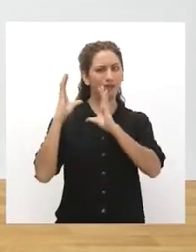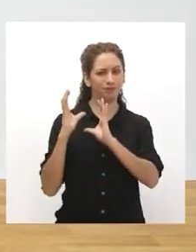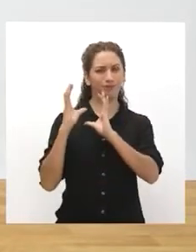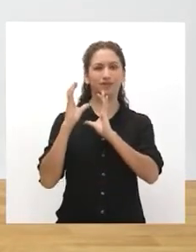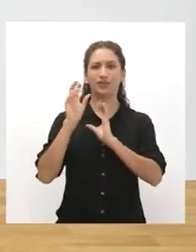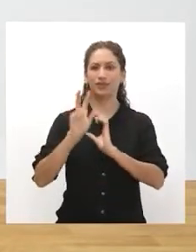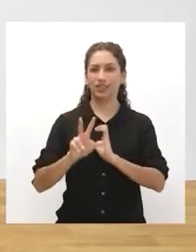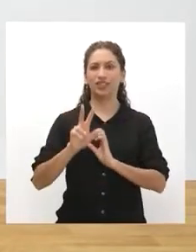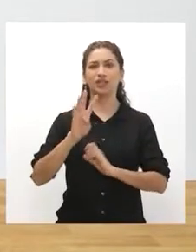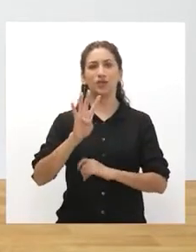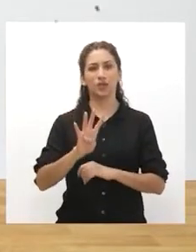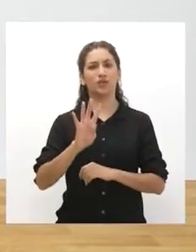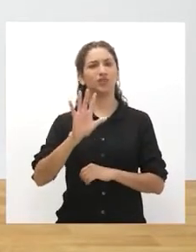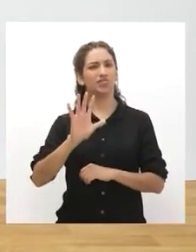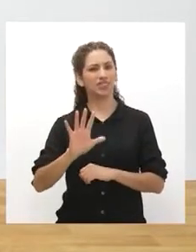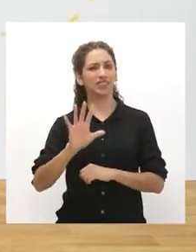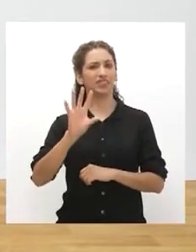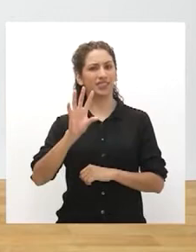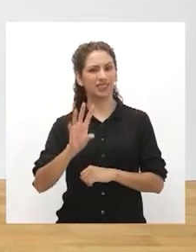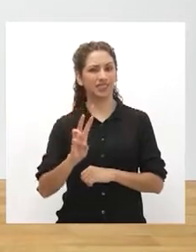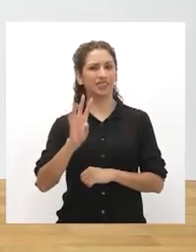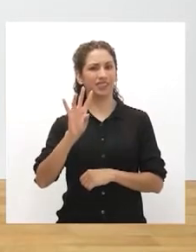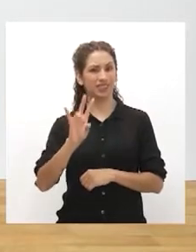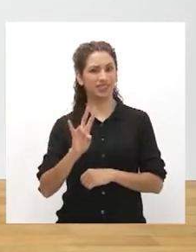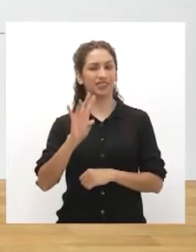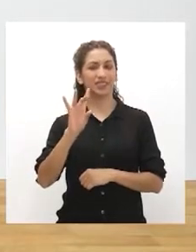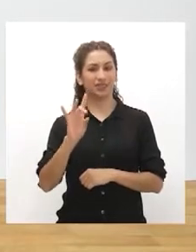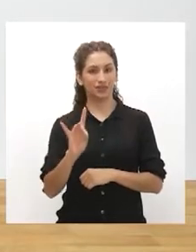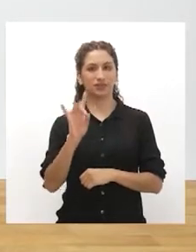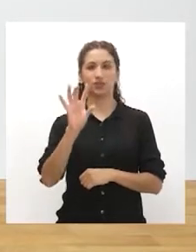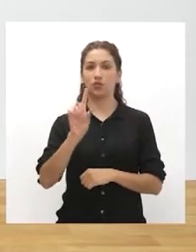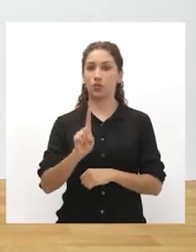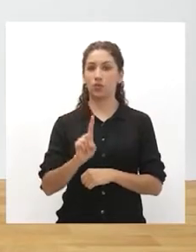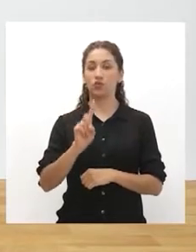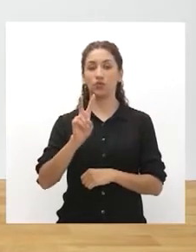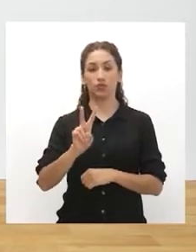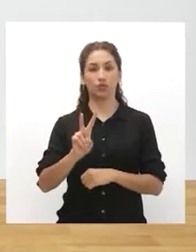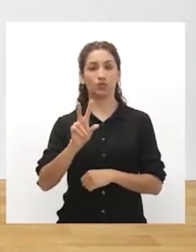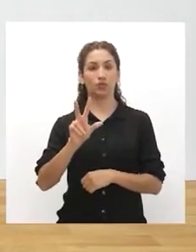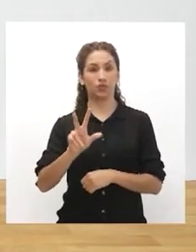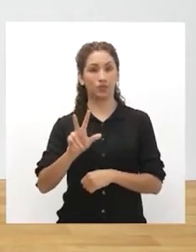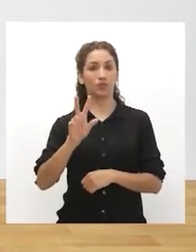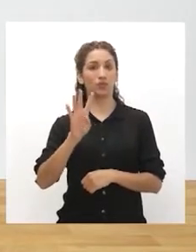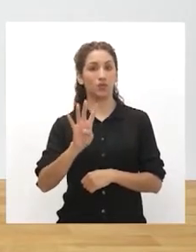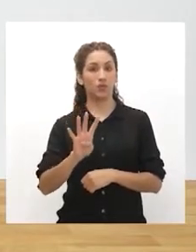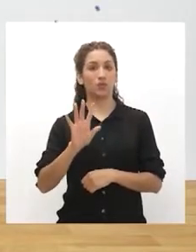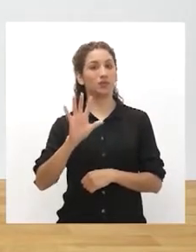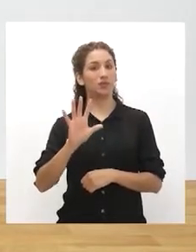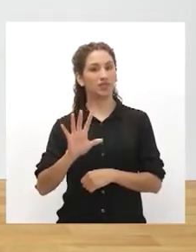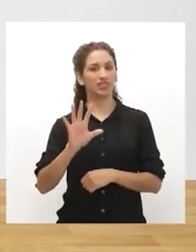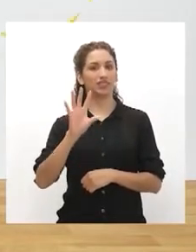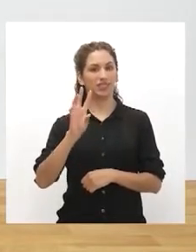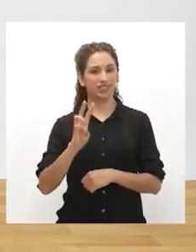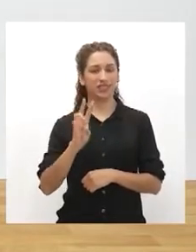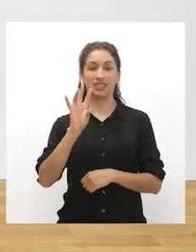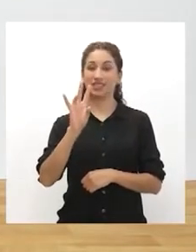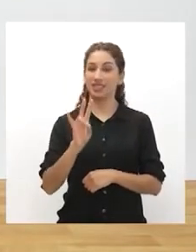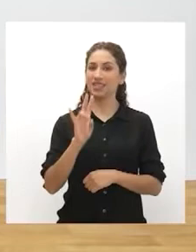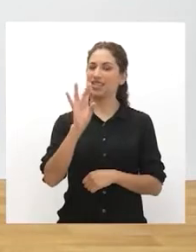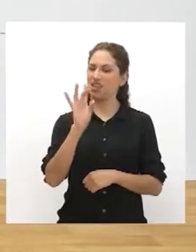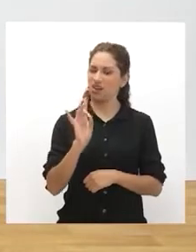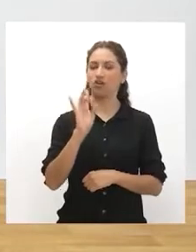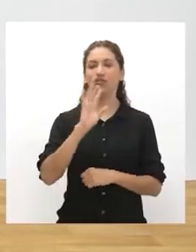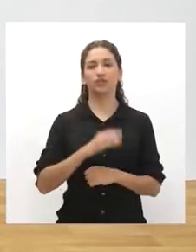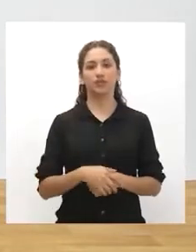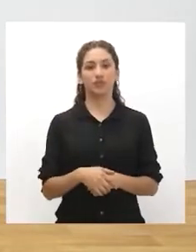arriba. 1, 2, 3, 4, 5, 6, 7, 8. Y 1, 2, 3, 4, 5,